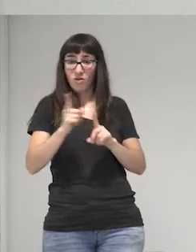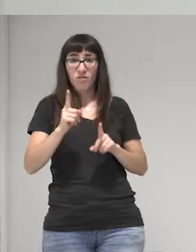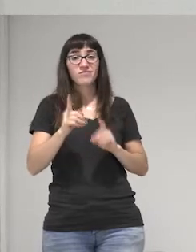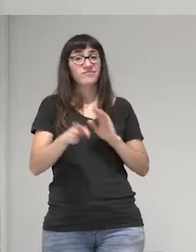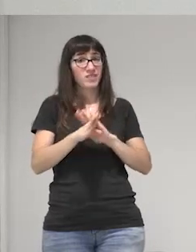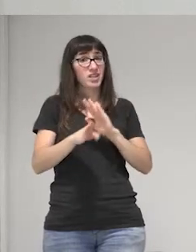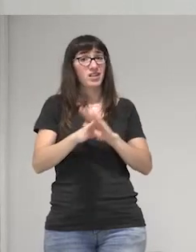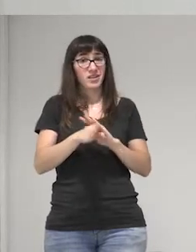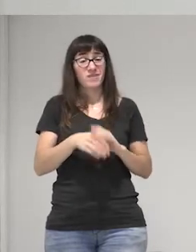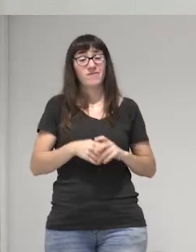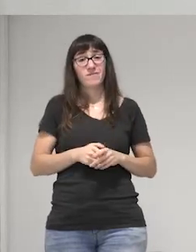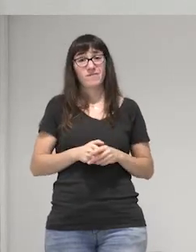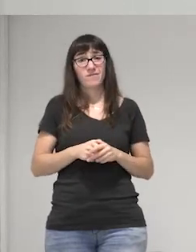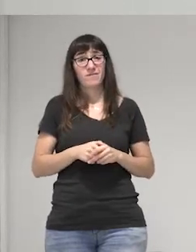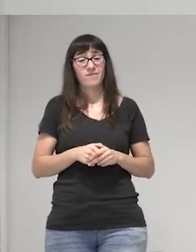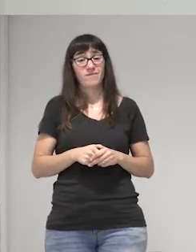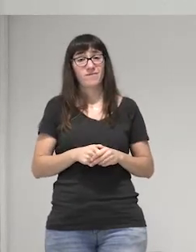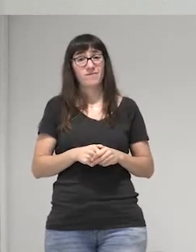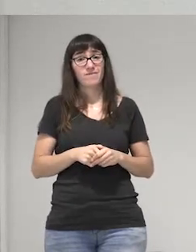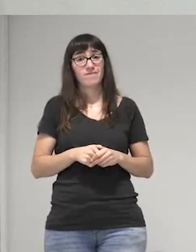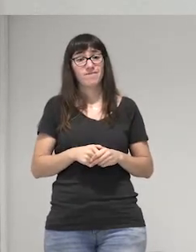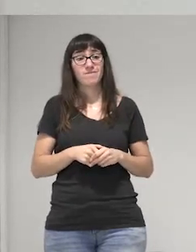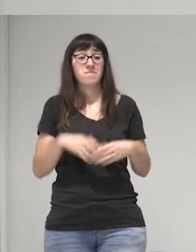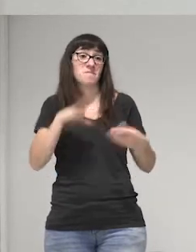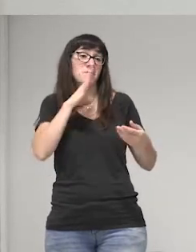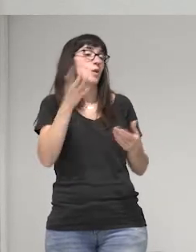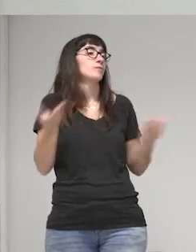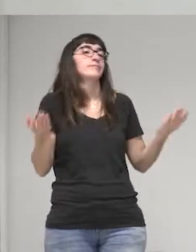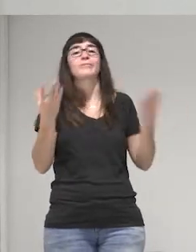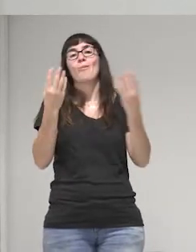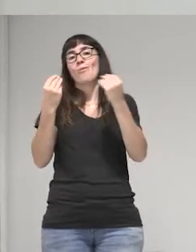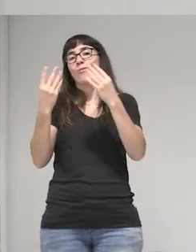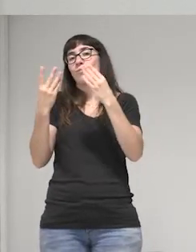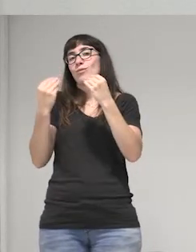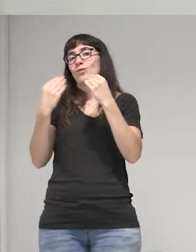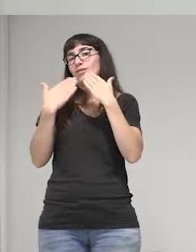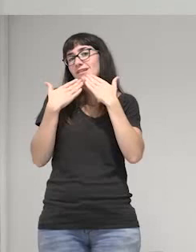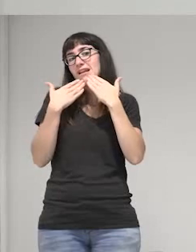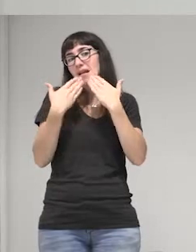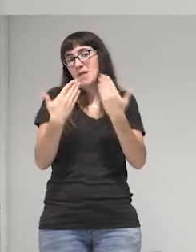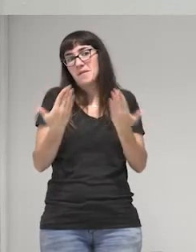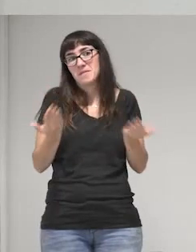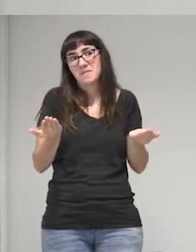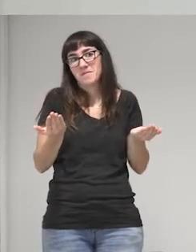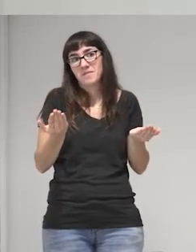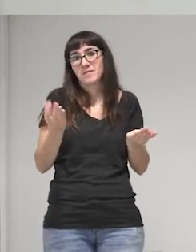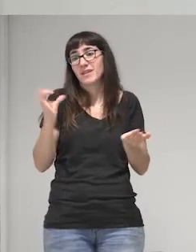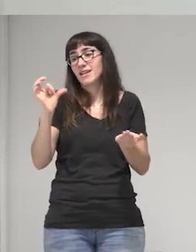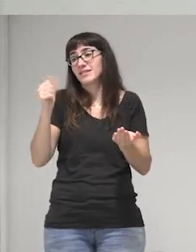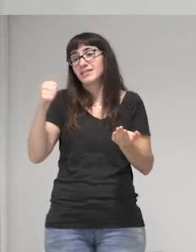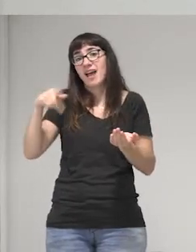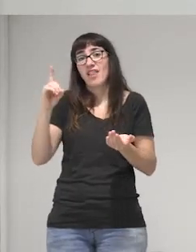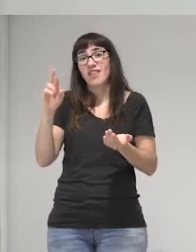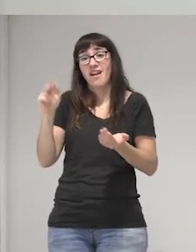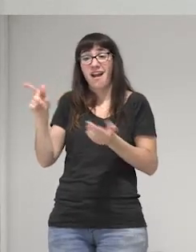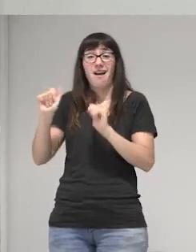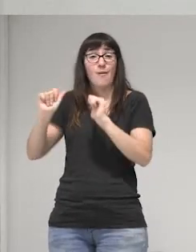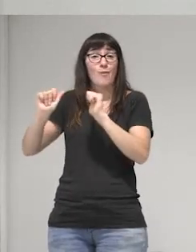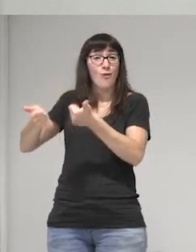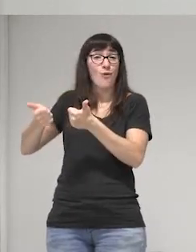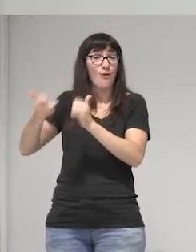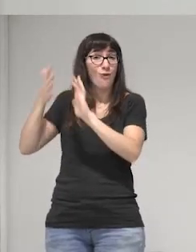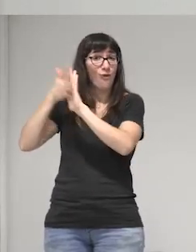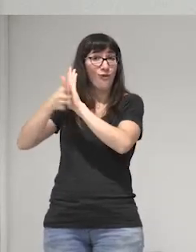entonces pues muchas gracias y bueno Sandra empezaba esta ponencia